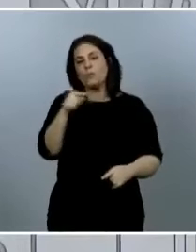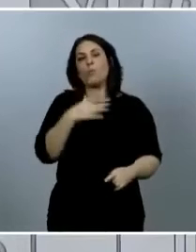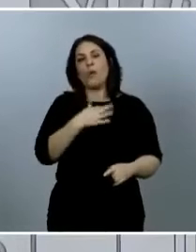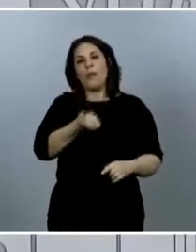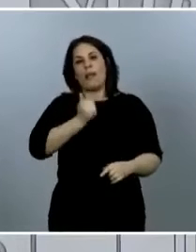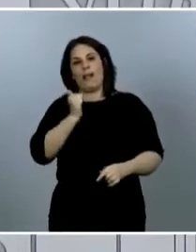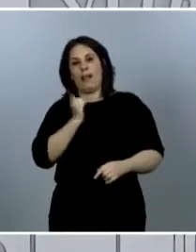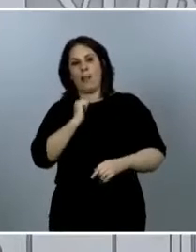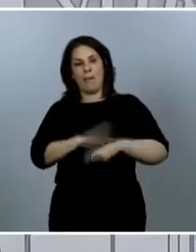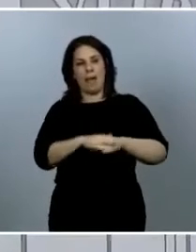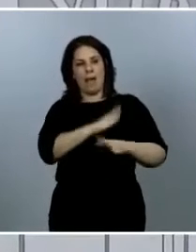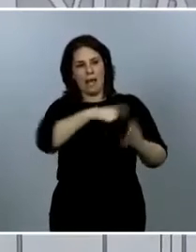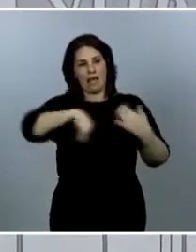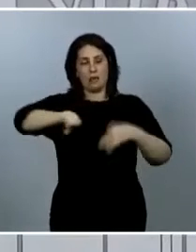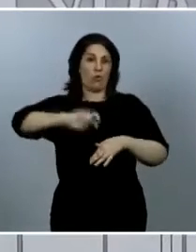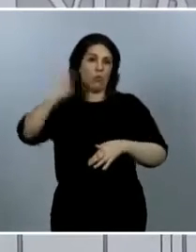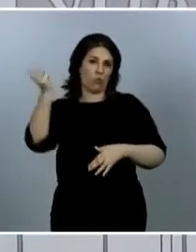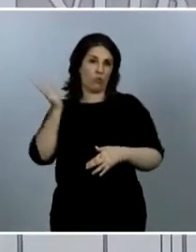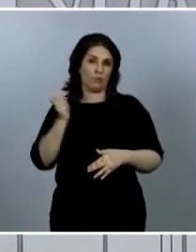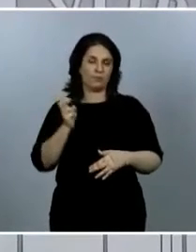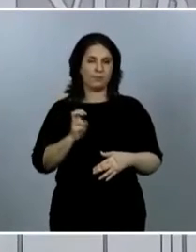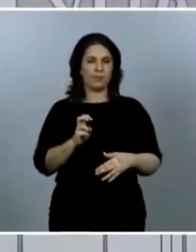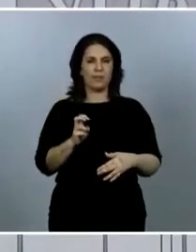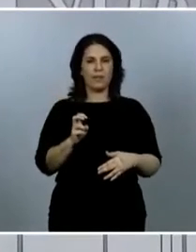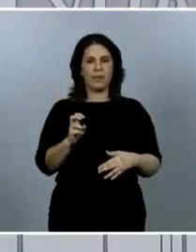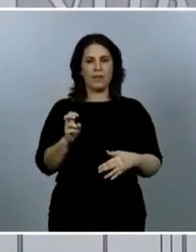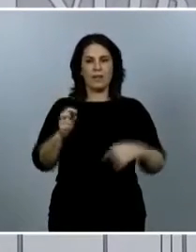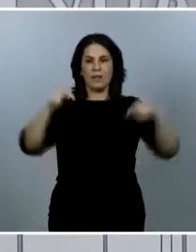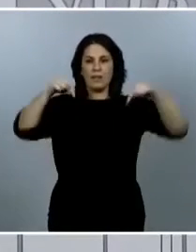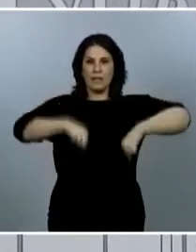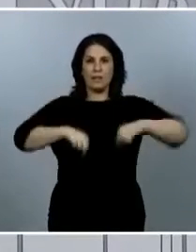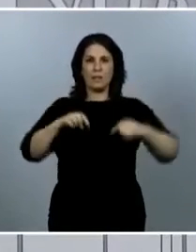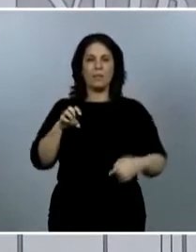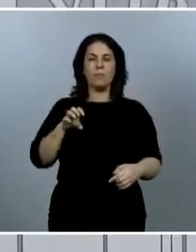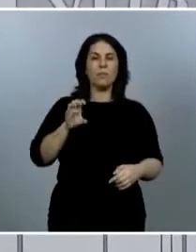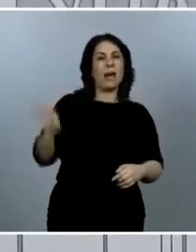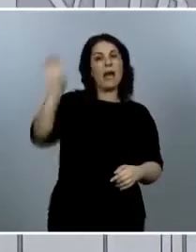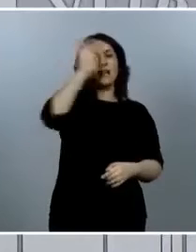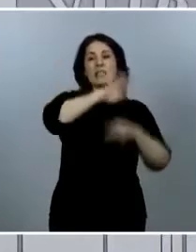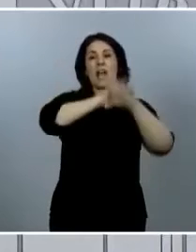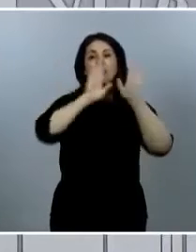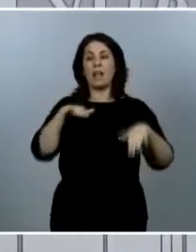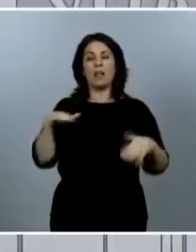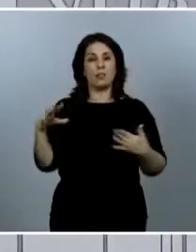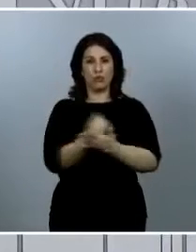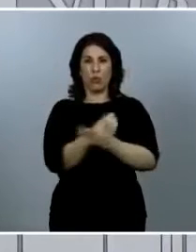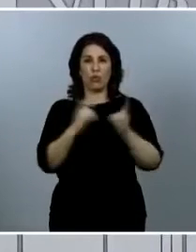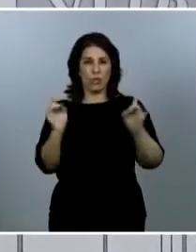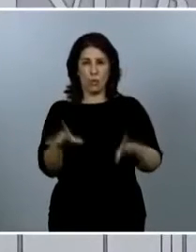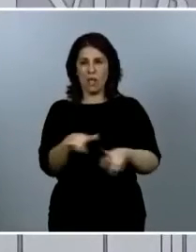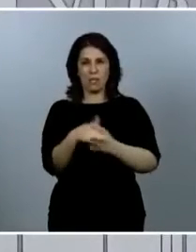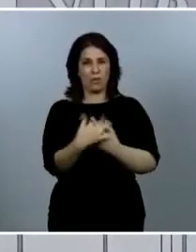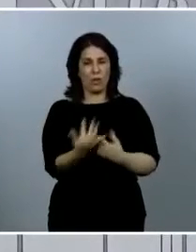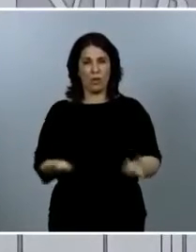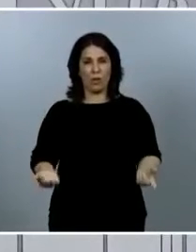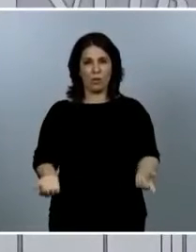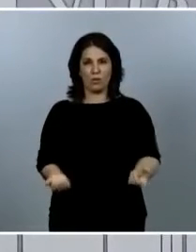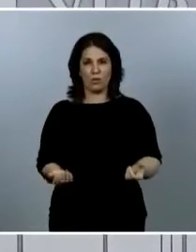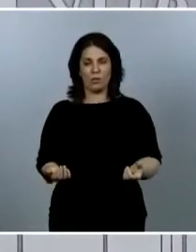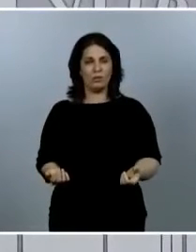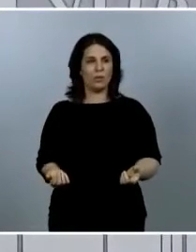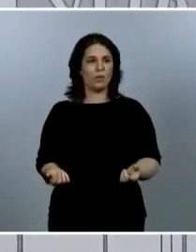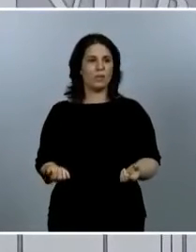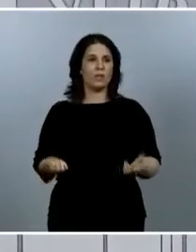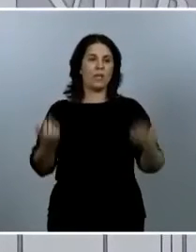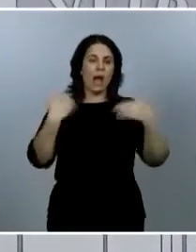pasa es que en este barco estamos todos los países igual y yo creo que, aunque es verdad que si pudiéramos cerrar ya de una